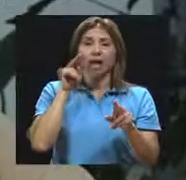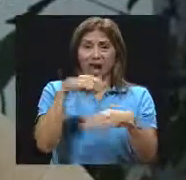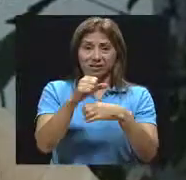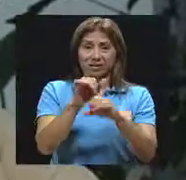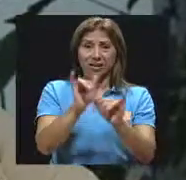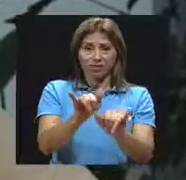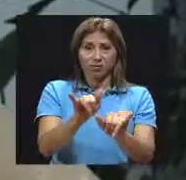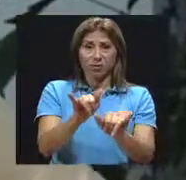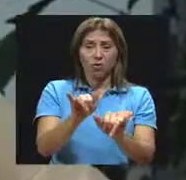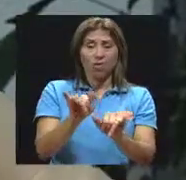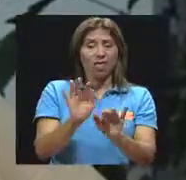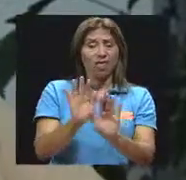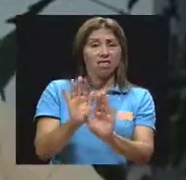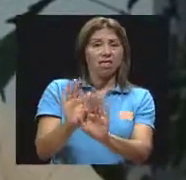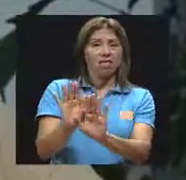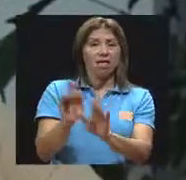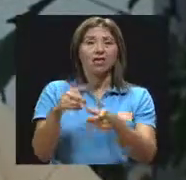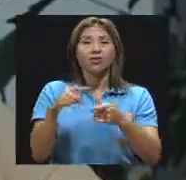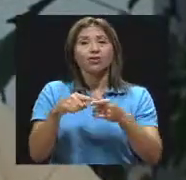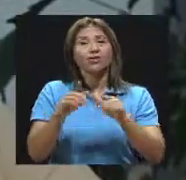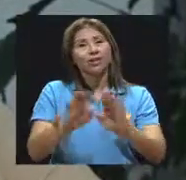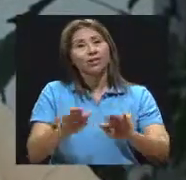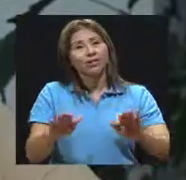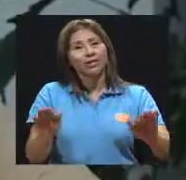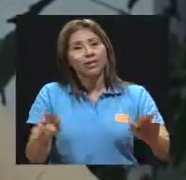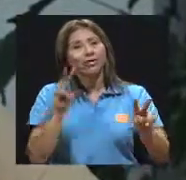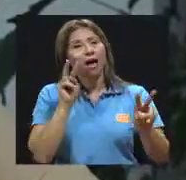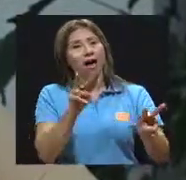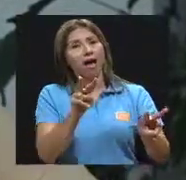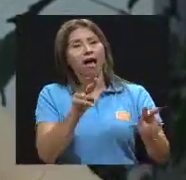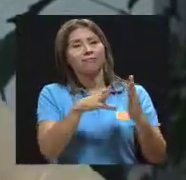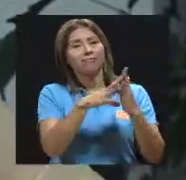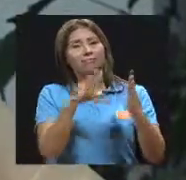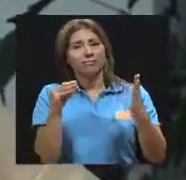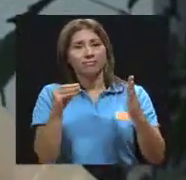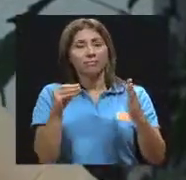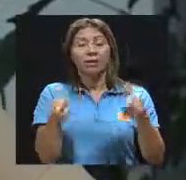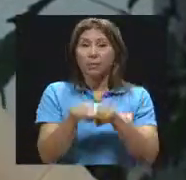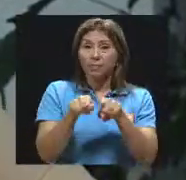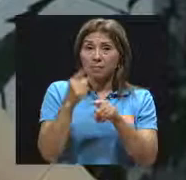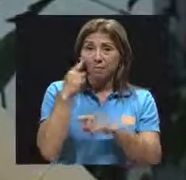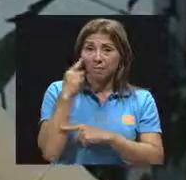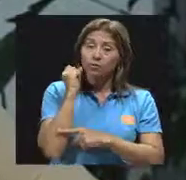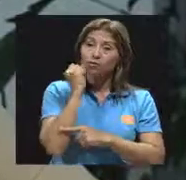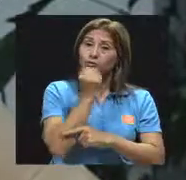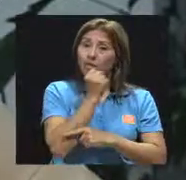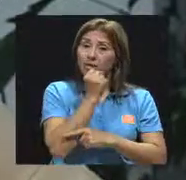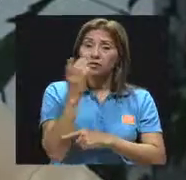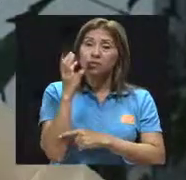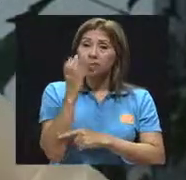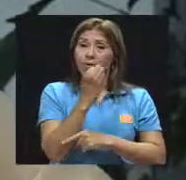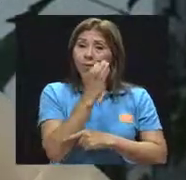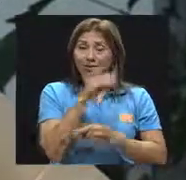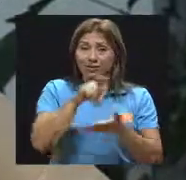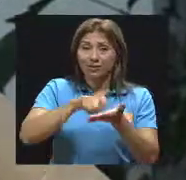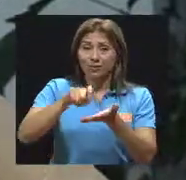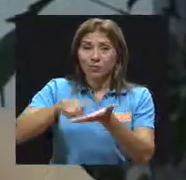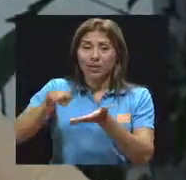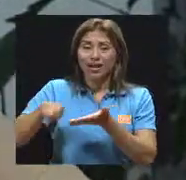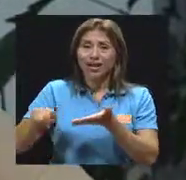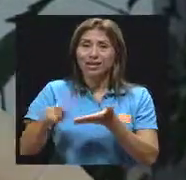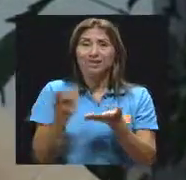a seguir. Tenemos la problemática de las sodas y los comedores escolares, cuyas ofertas no son las más adecuadas